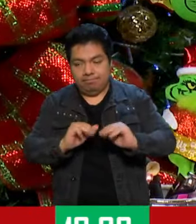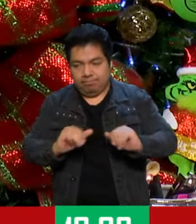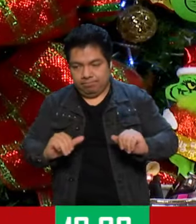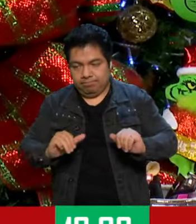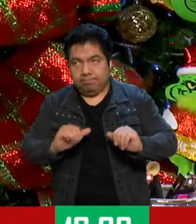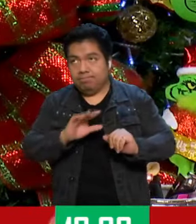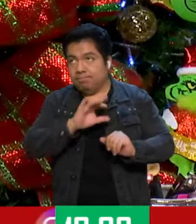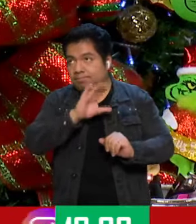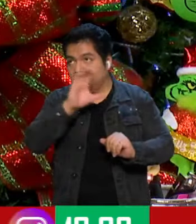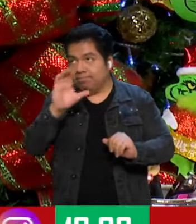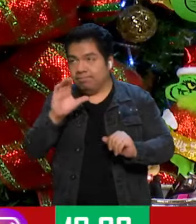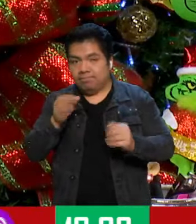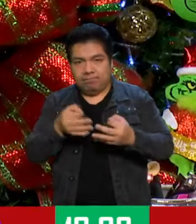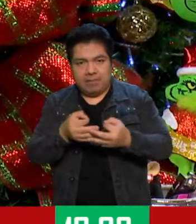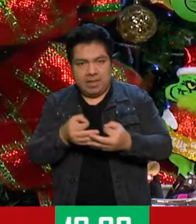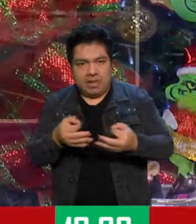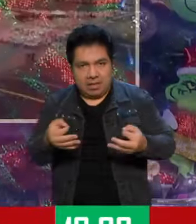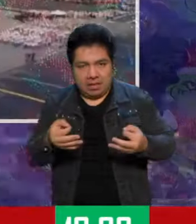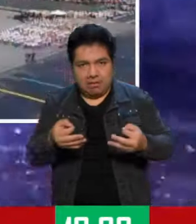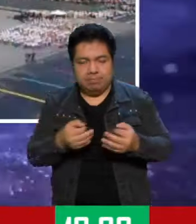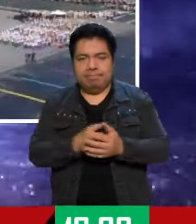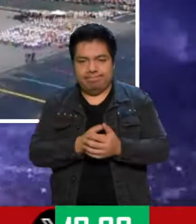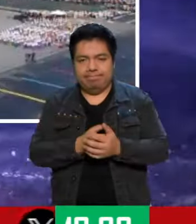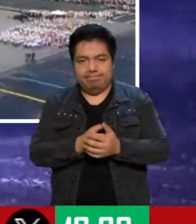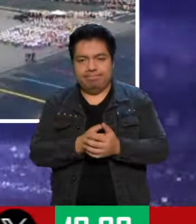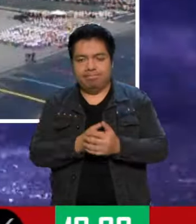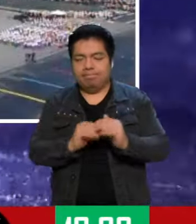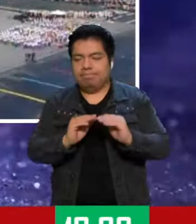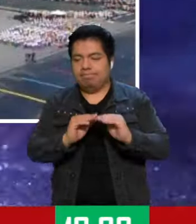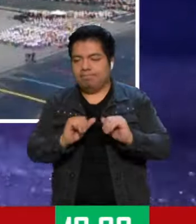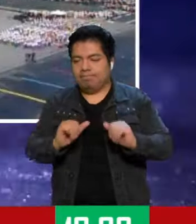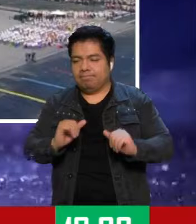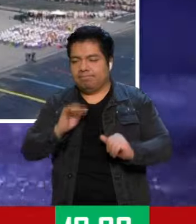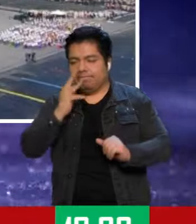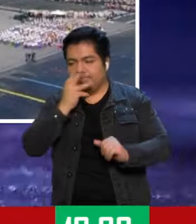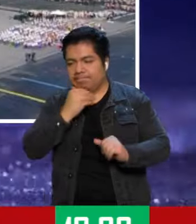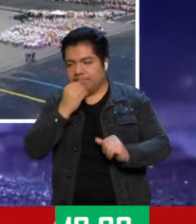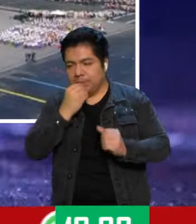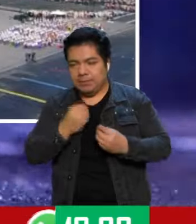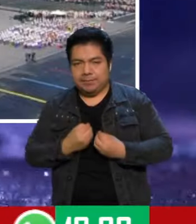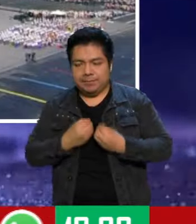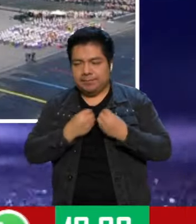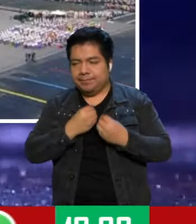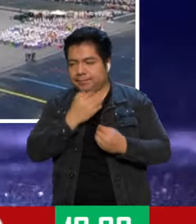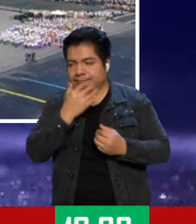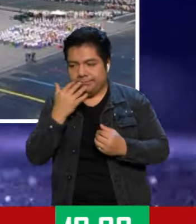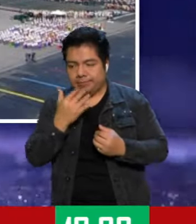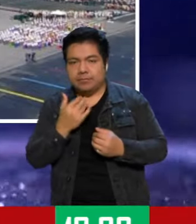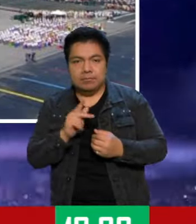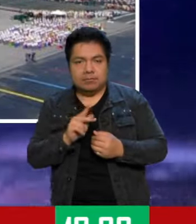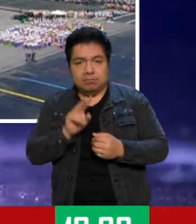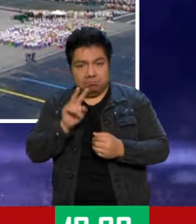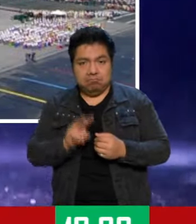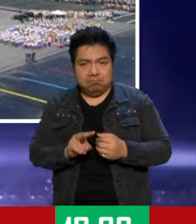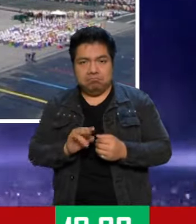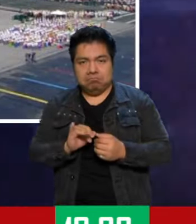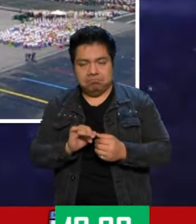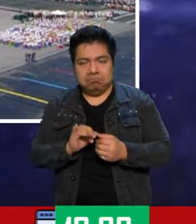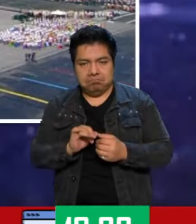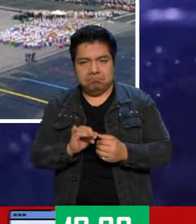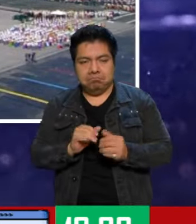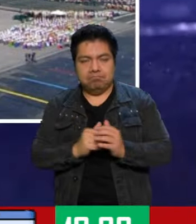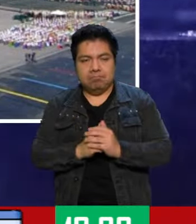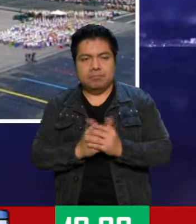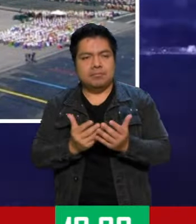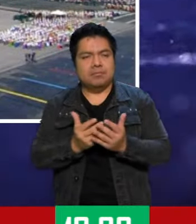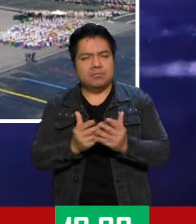aire y en la tierra. Ah, pensé que iba a decir en el mar la vida es más sabrosa, maestro. Pero además sí es cierto. Sí es más sabrosa, sí es más sabrosa.